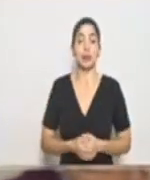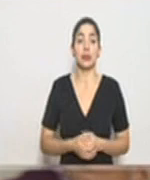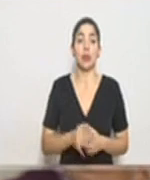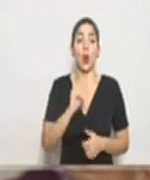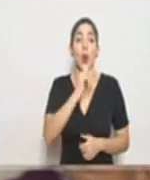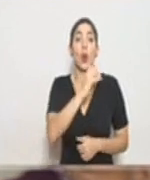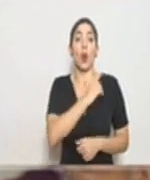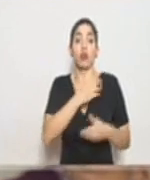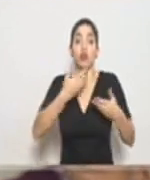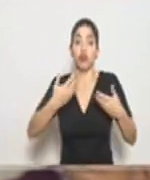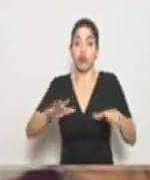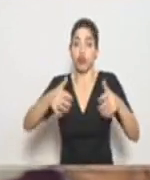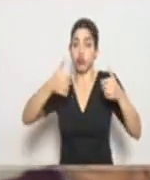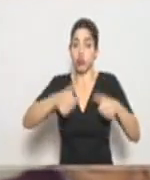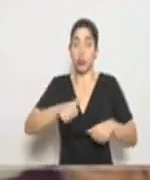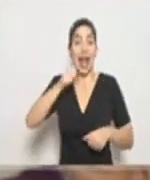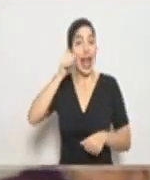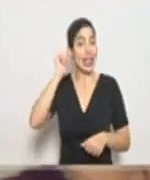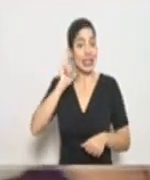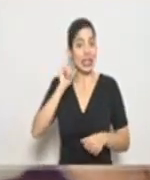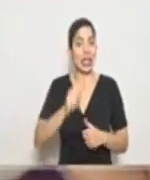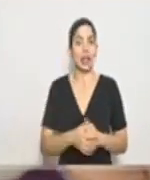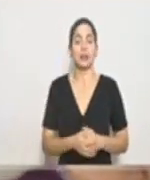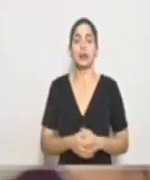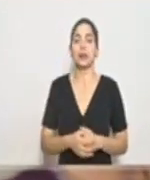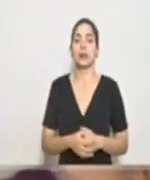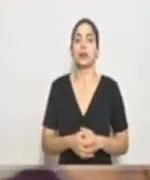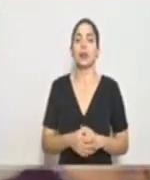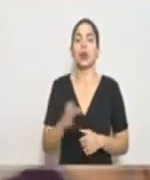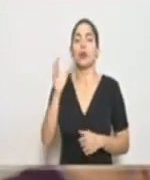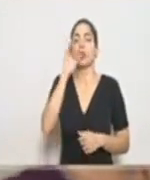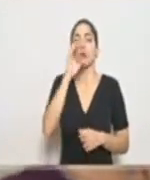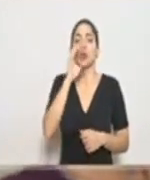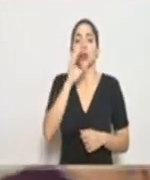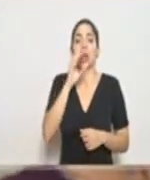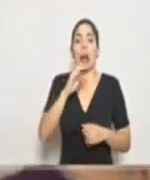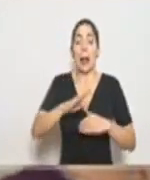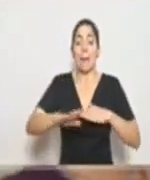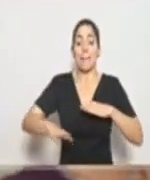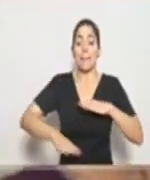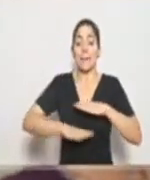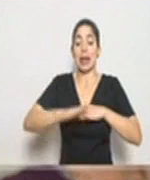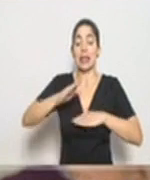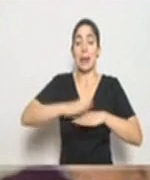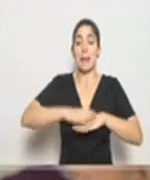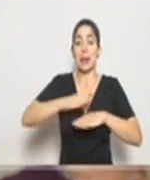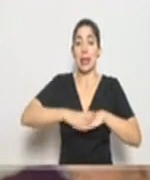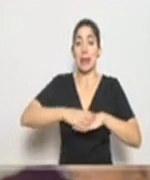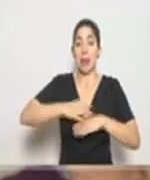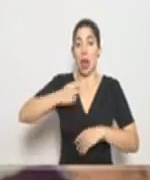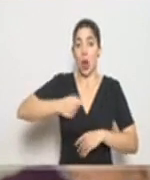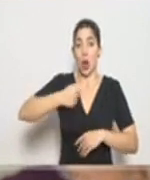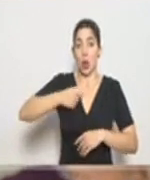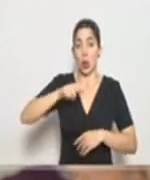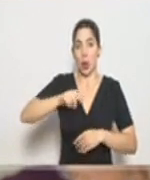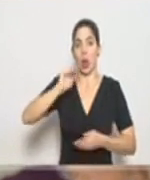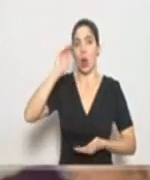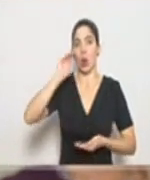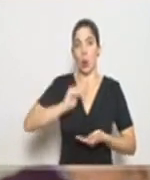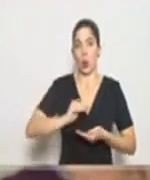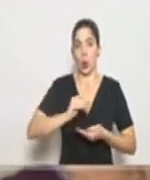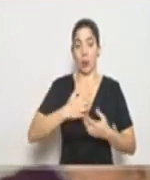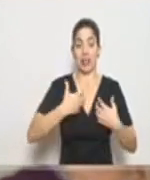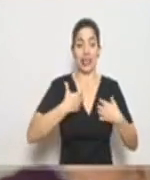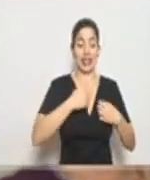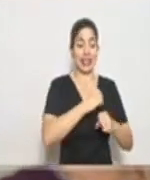acordó la Junta Directiva el día de ayer fue reducir la base mínima contributiva, tanto en el seguro de